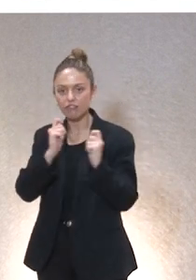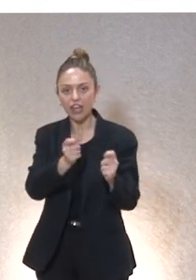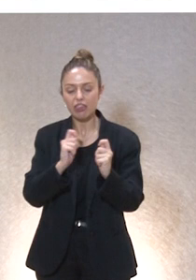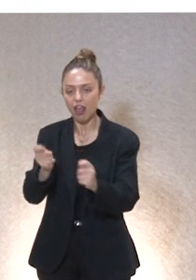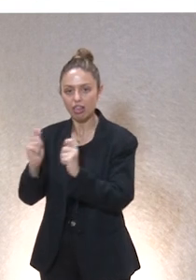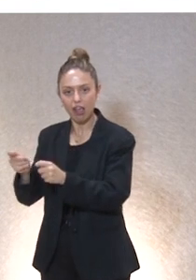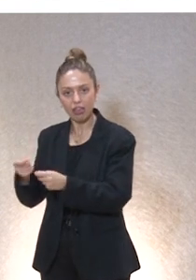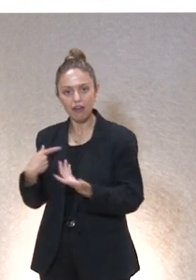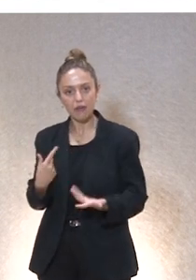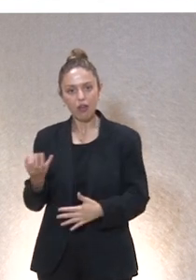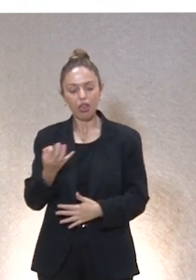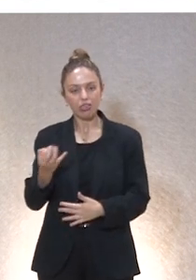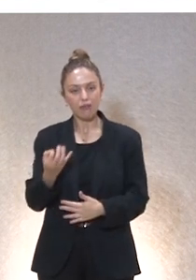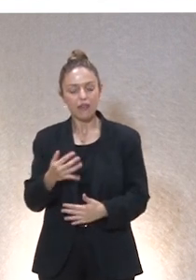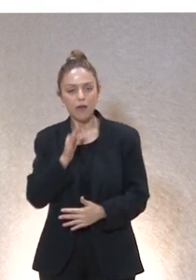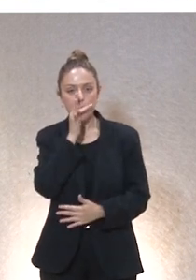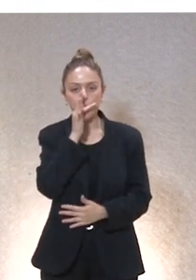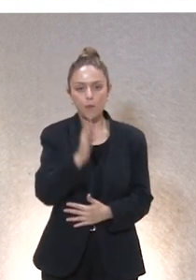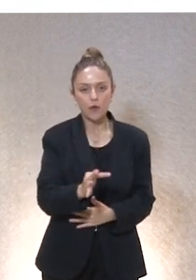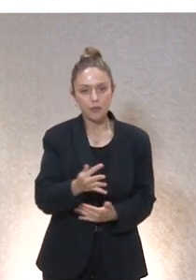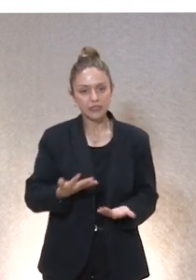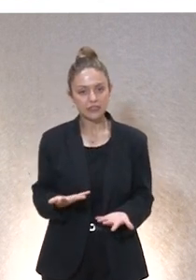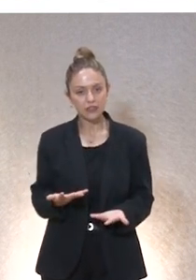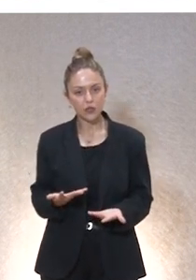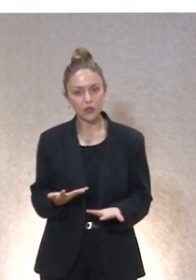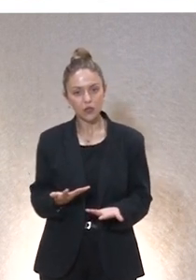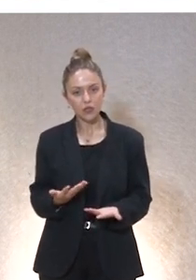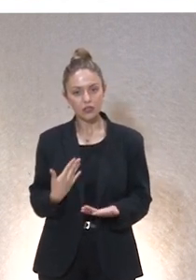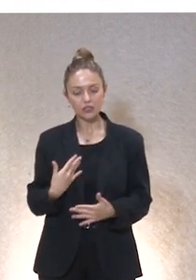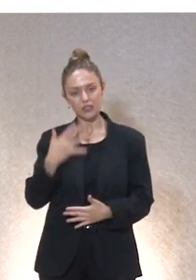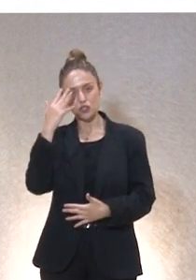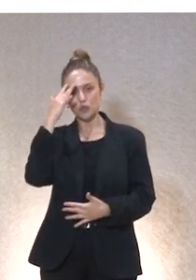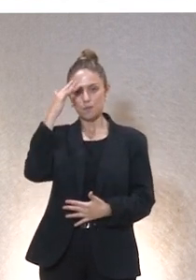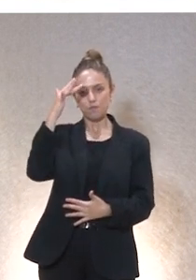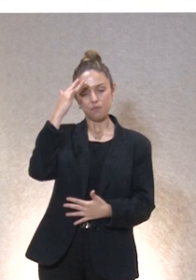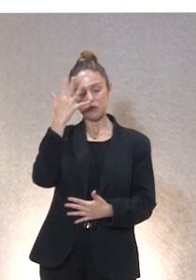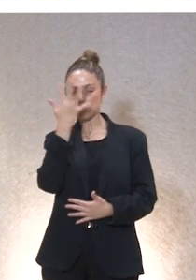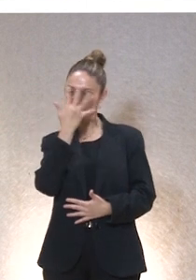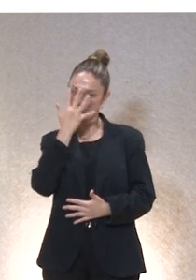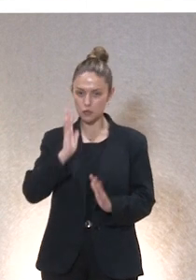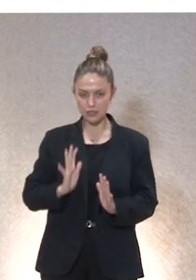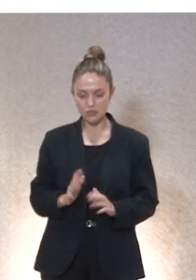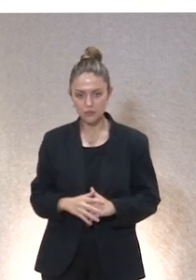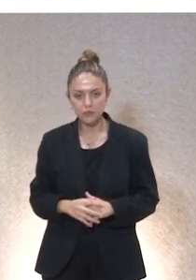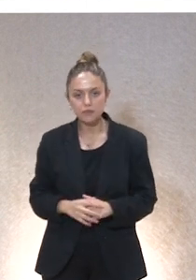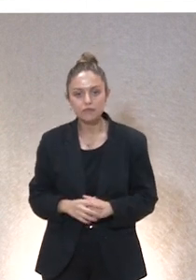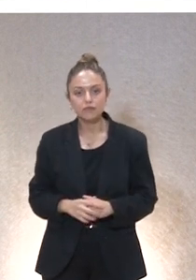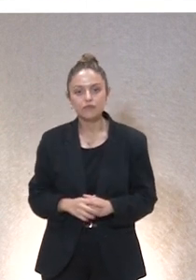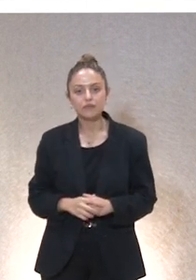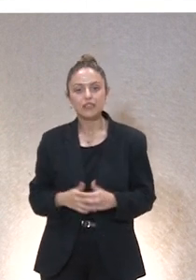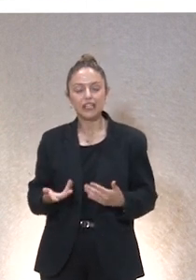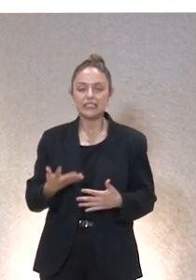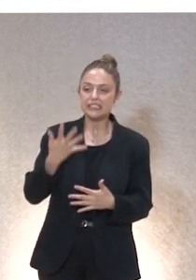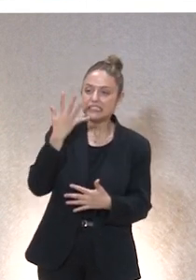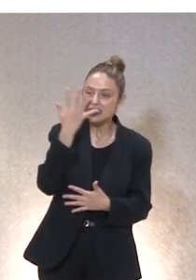conscientes de que ese prometeísmo de la inteligencia artificial realmente es muy sospechoso. Entonces, hay que dudar, hay que